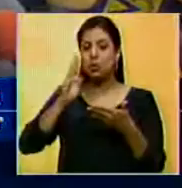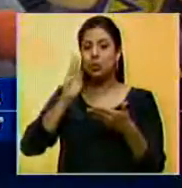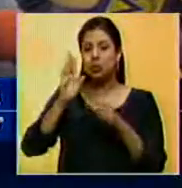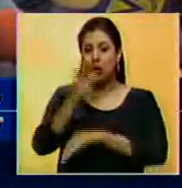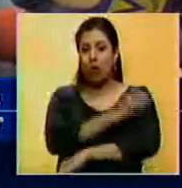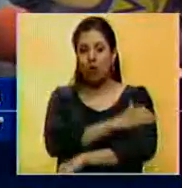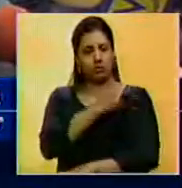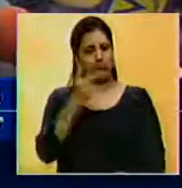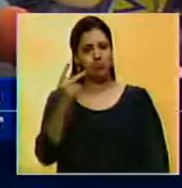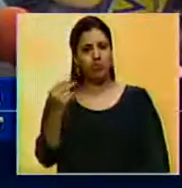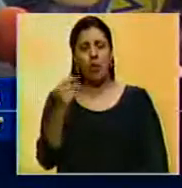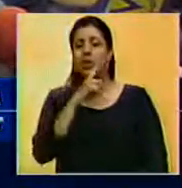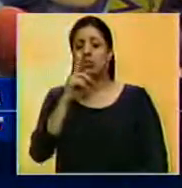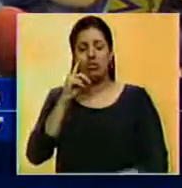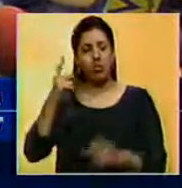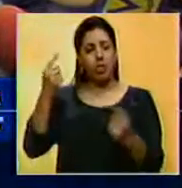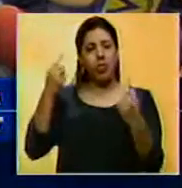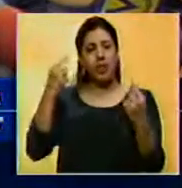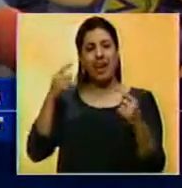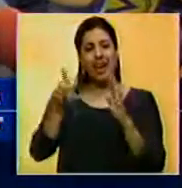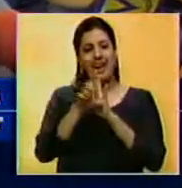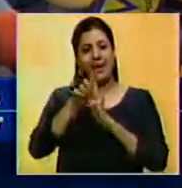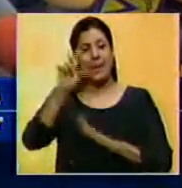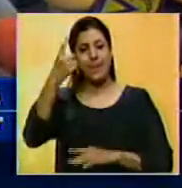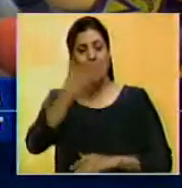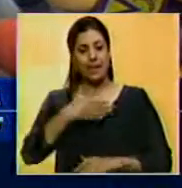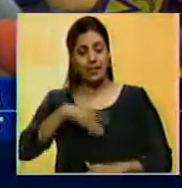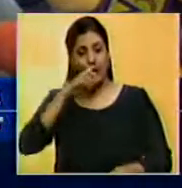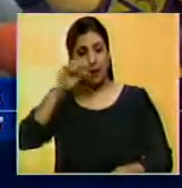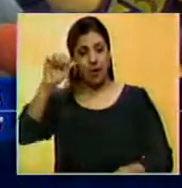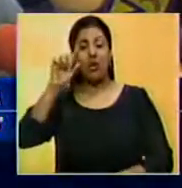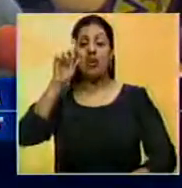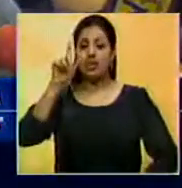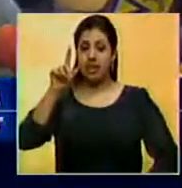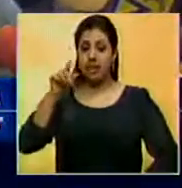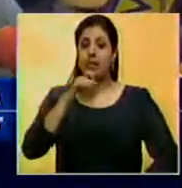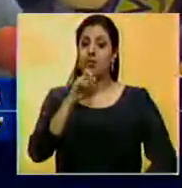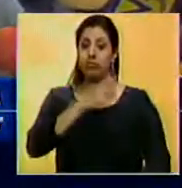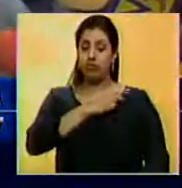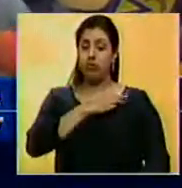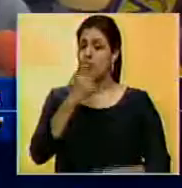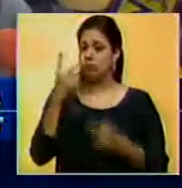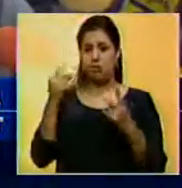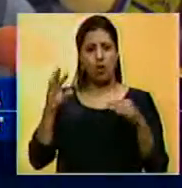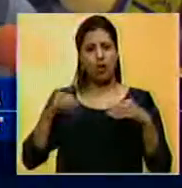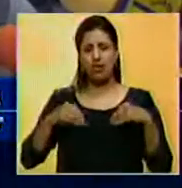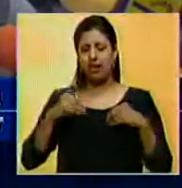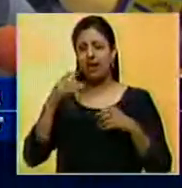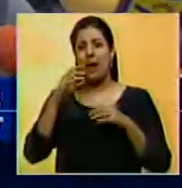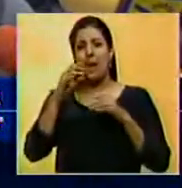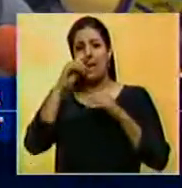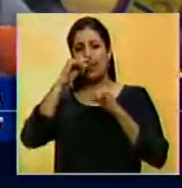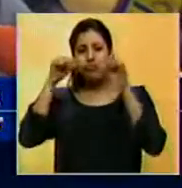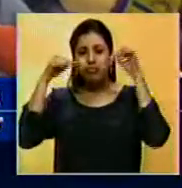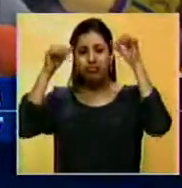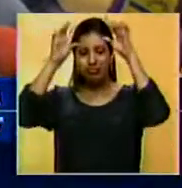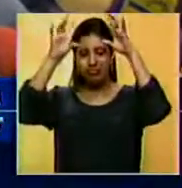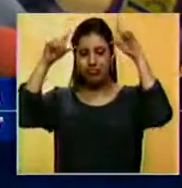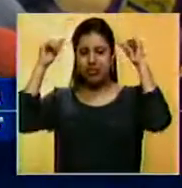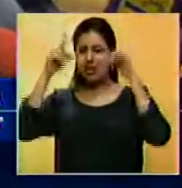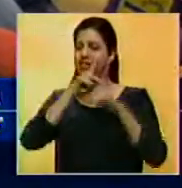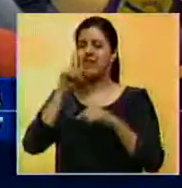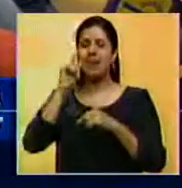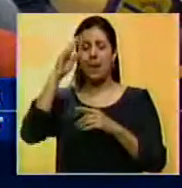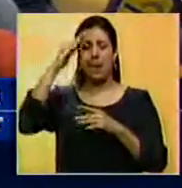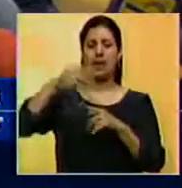la oposición al desconocer la legitimidad del primer mandatario. Asimismo, Padrino López se negó que el plan Zamora 200 se trate de